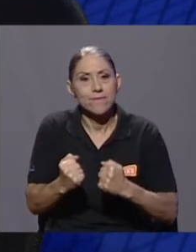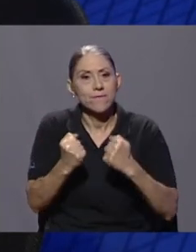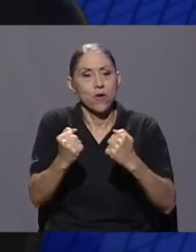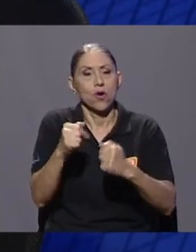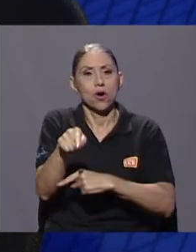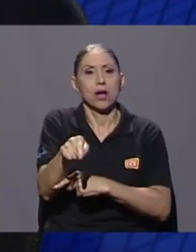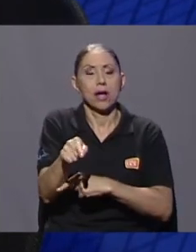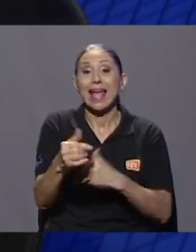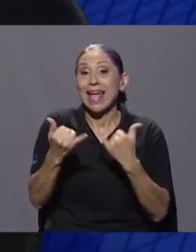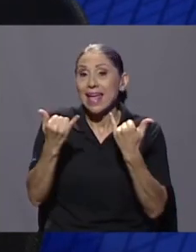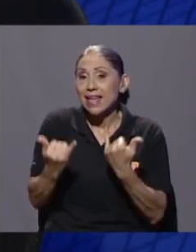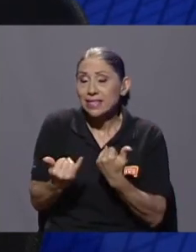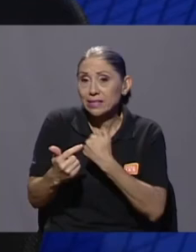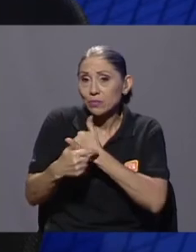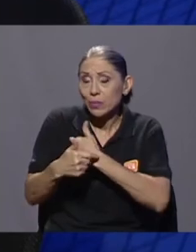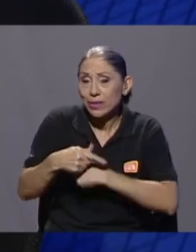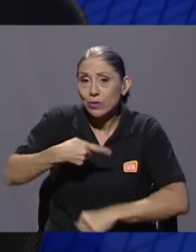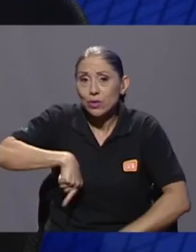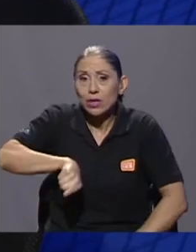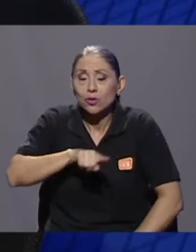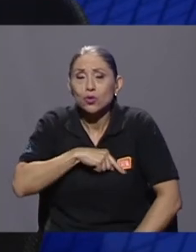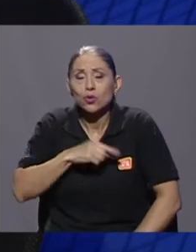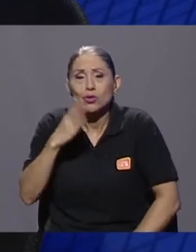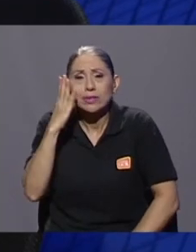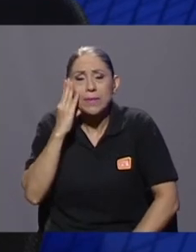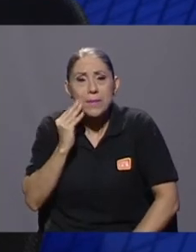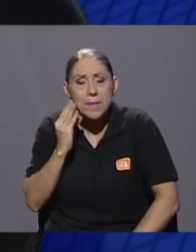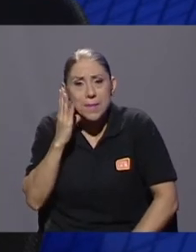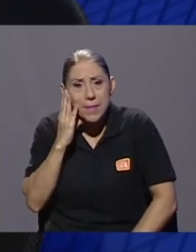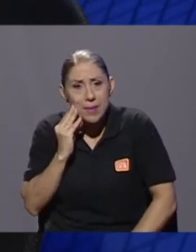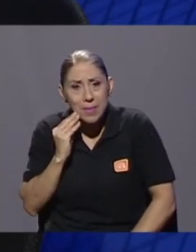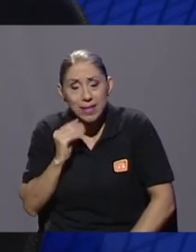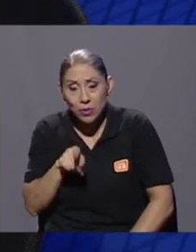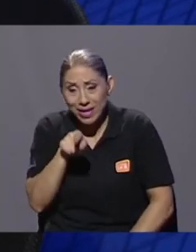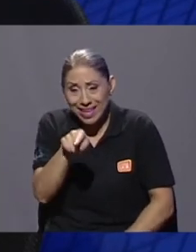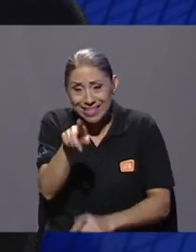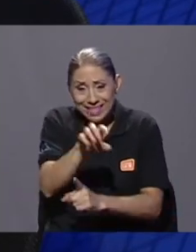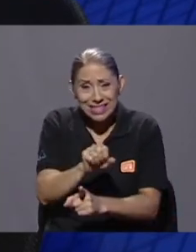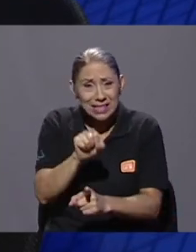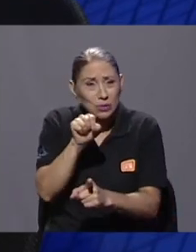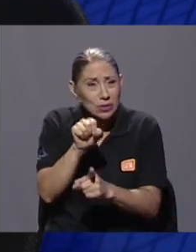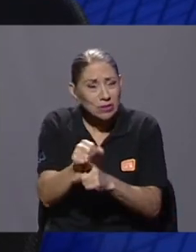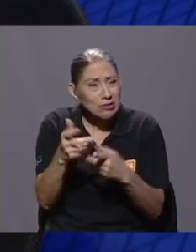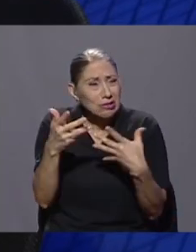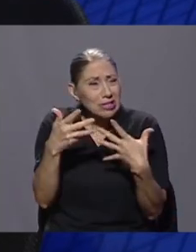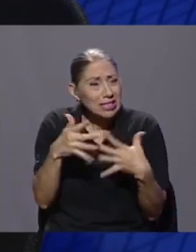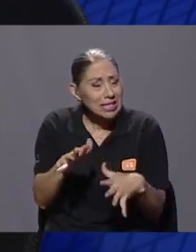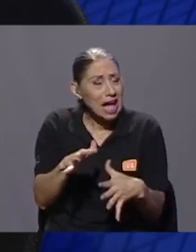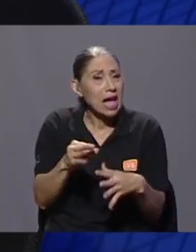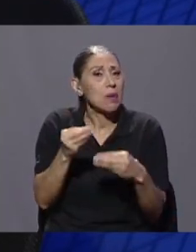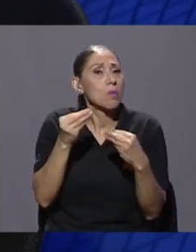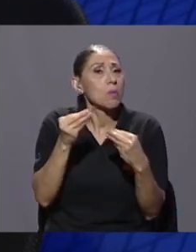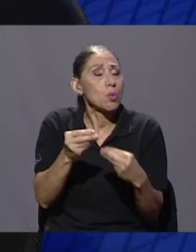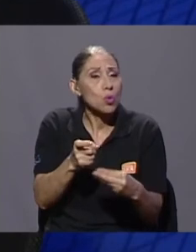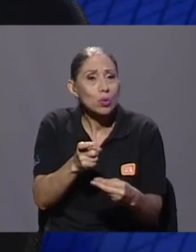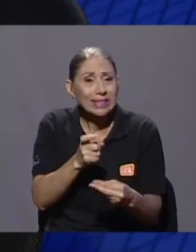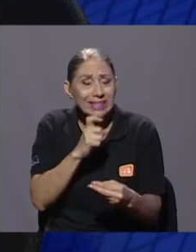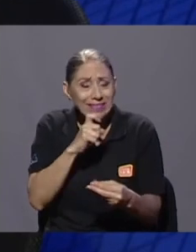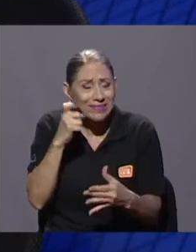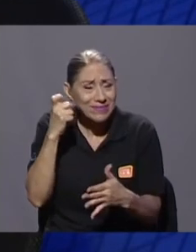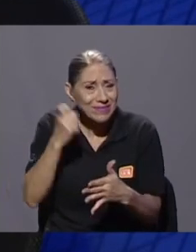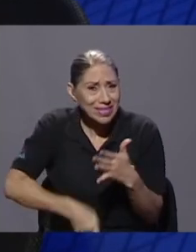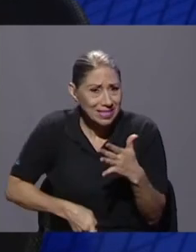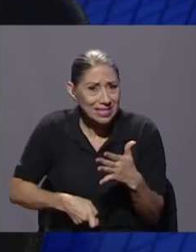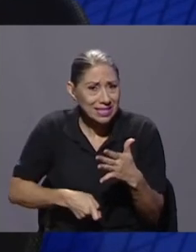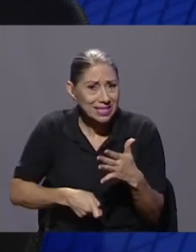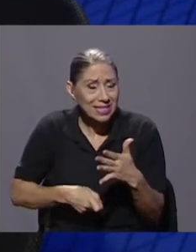estamos en un momento en el que esa piel está tan estirada, tan estirada, que cualquier elemento